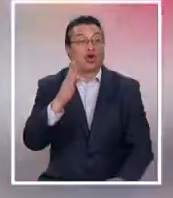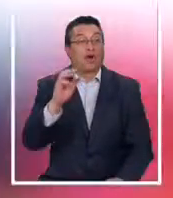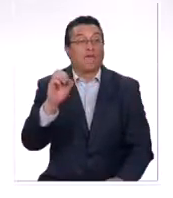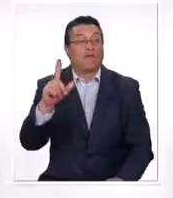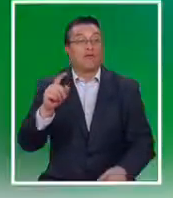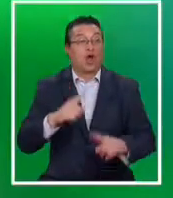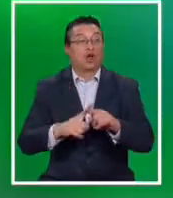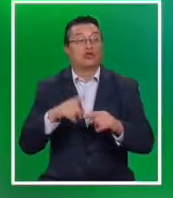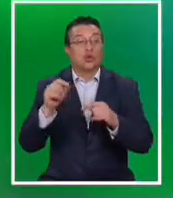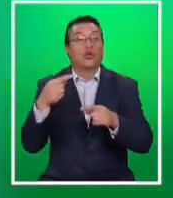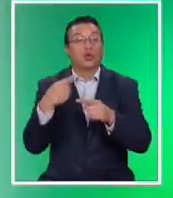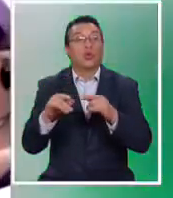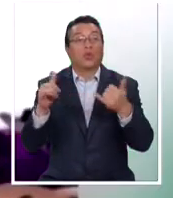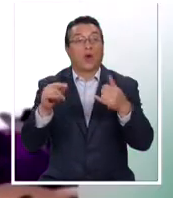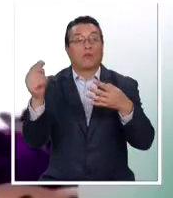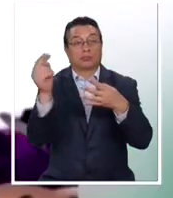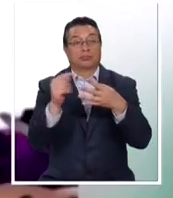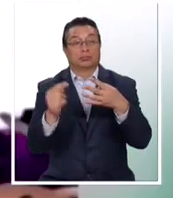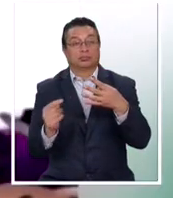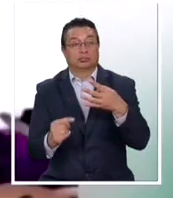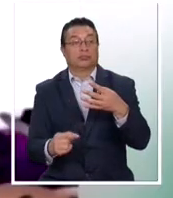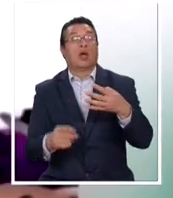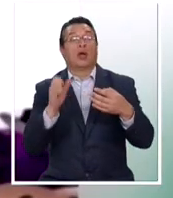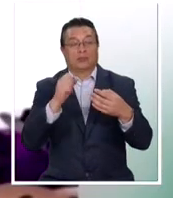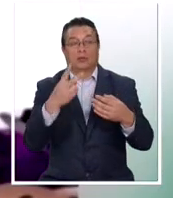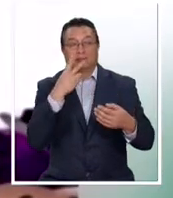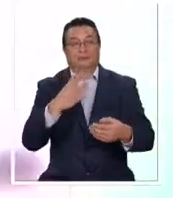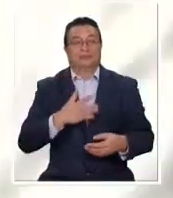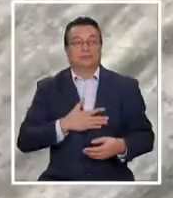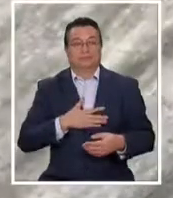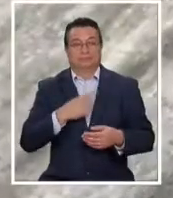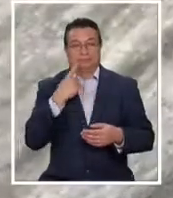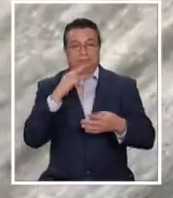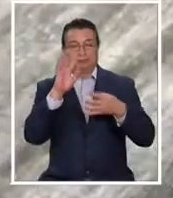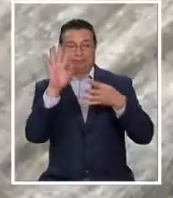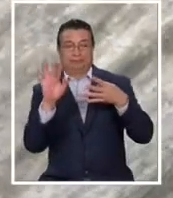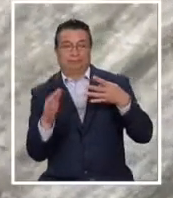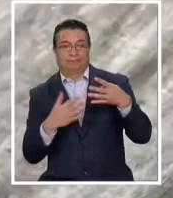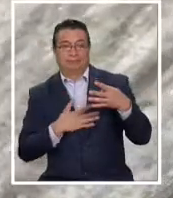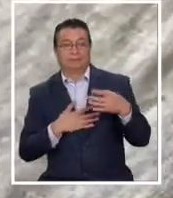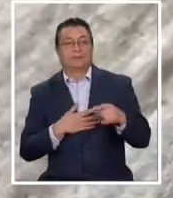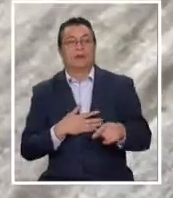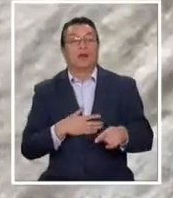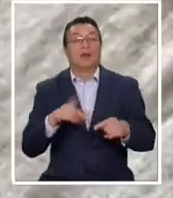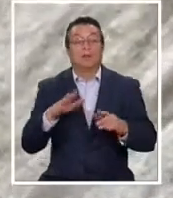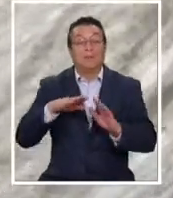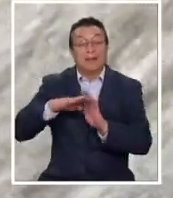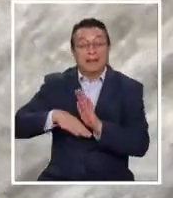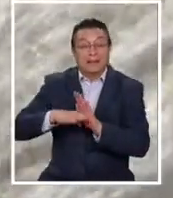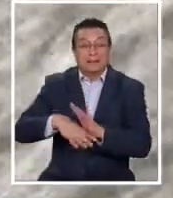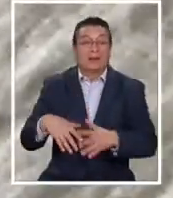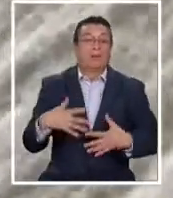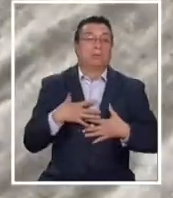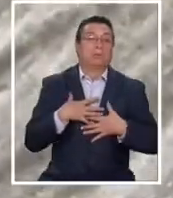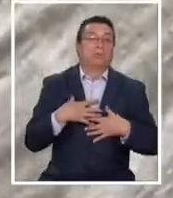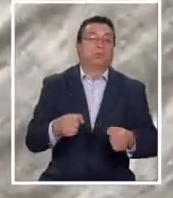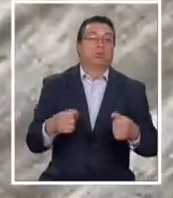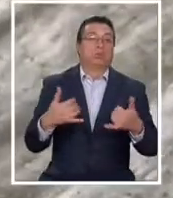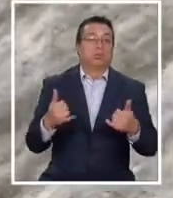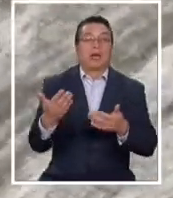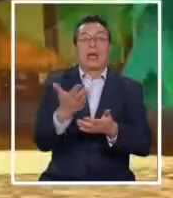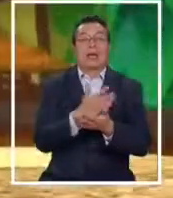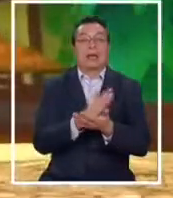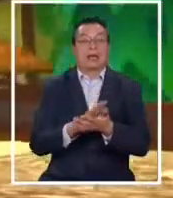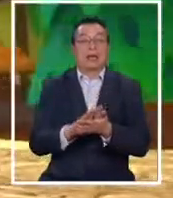saltan unos cuantos juegos y también aquí arriba podemos ver mi perfil de Roblox. Los más chicos alucinan con este juego